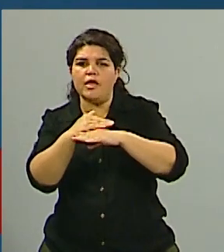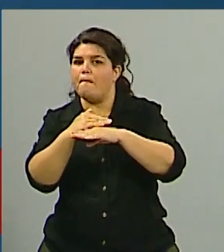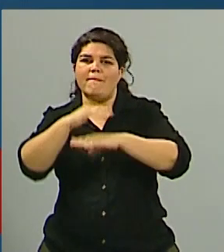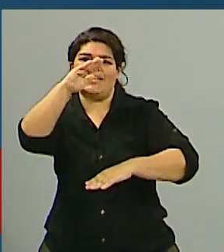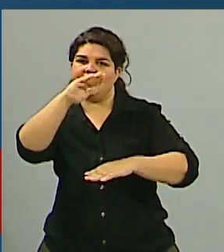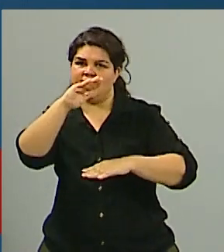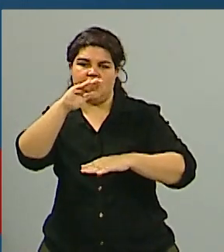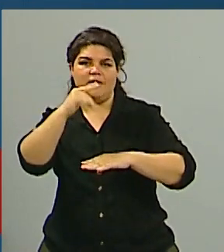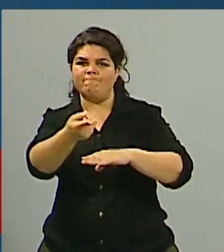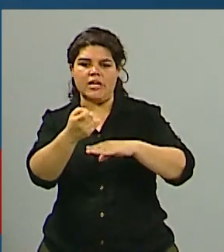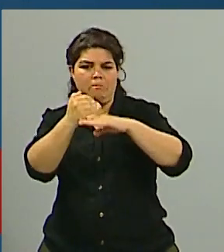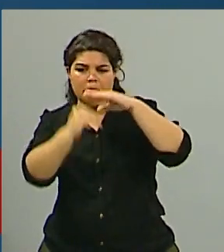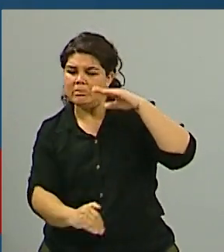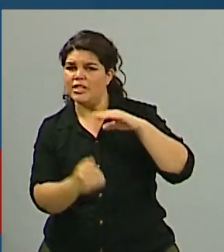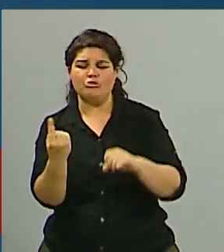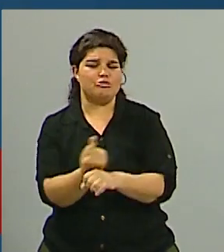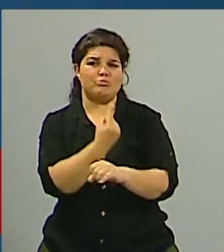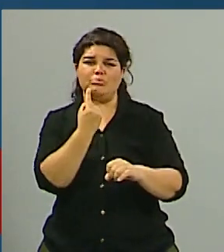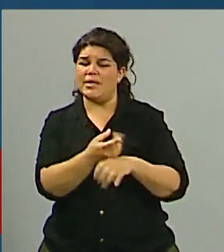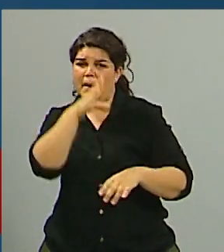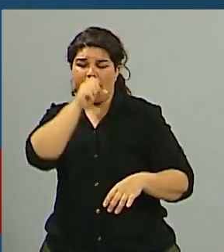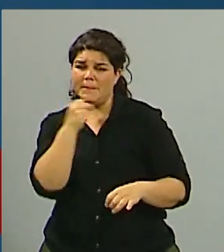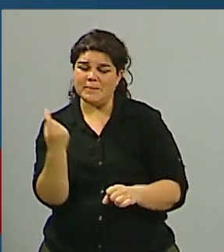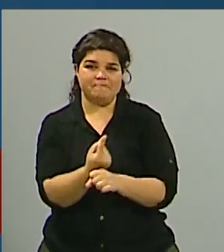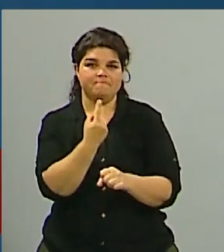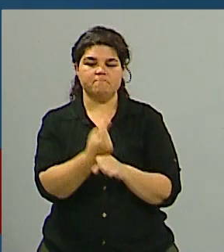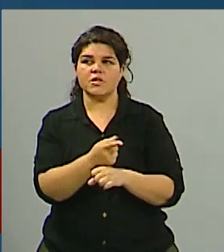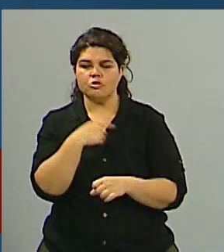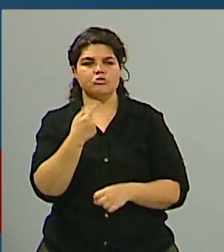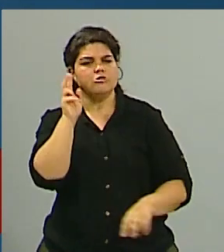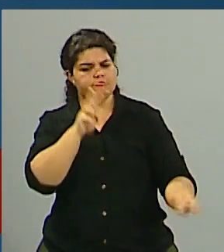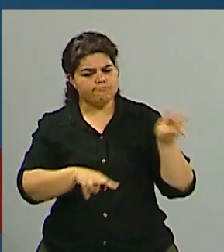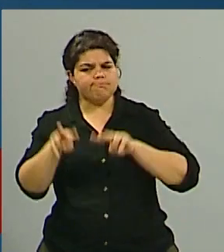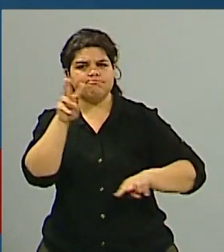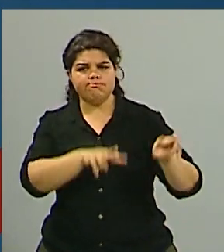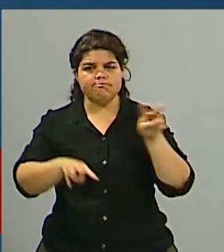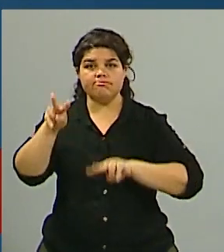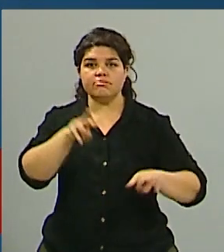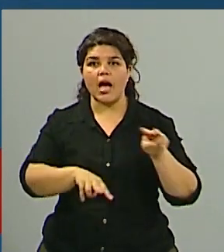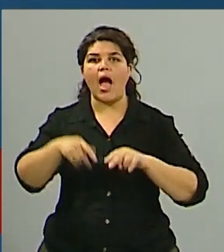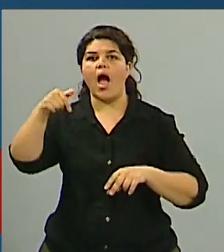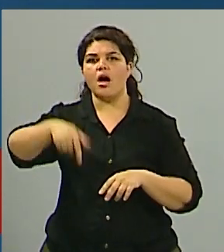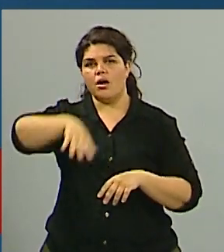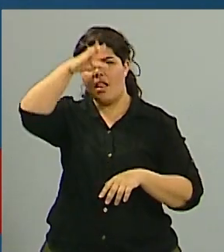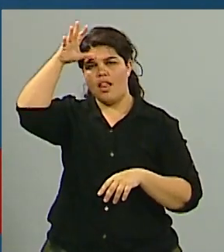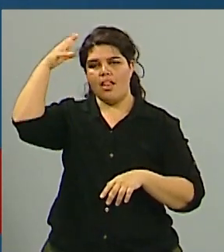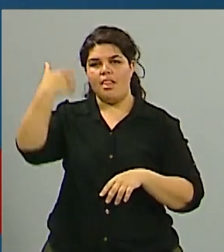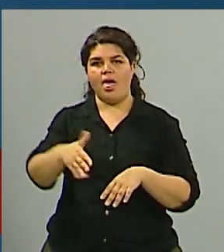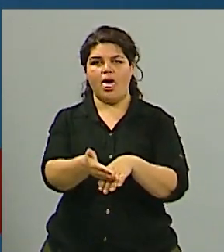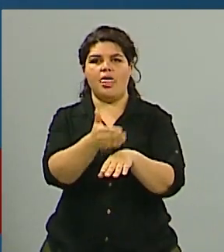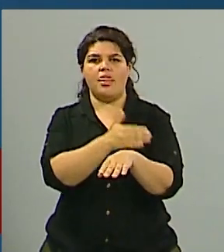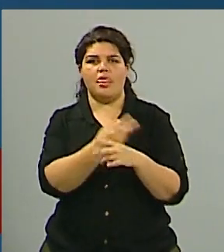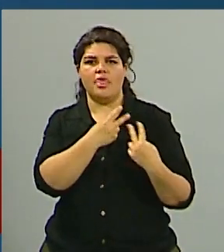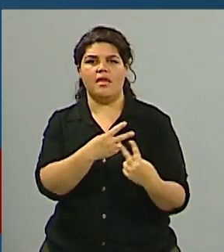en nuestra provincia tenemos aproximadamente seis meses con muy baja